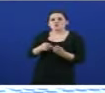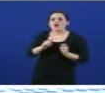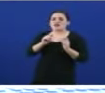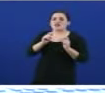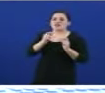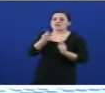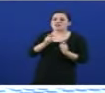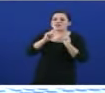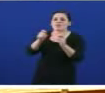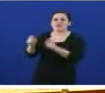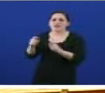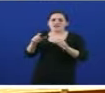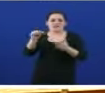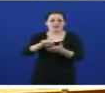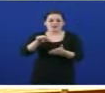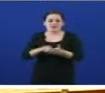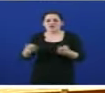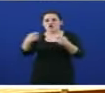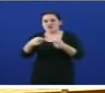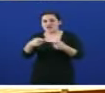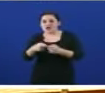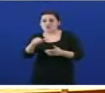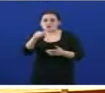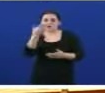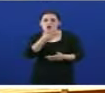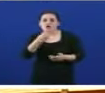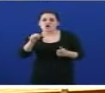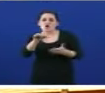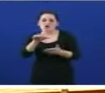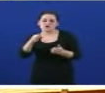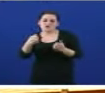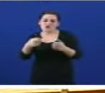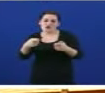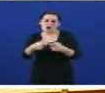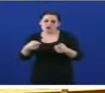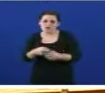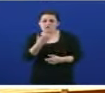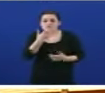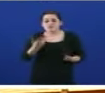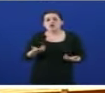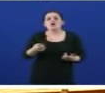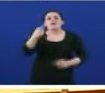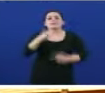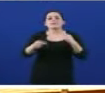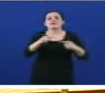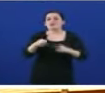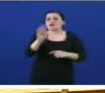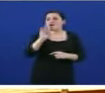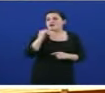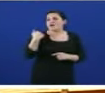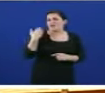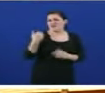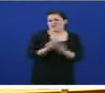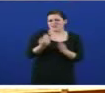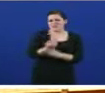alumnos por sexo. Recortou as dotacións económicas e de personal dos centros públicos que, como algúns directores e directoras denunciaban estes días,